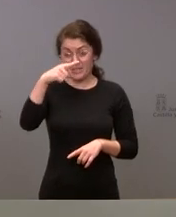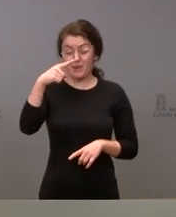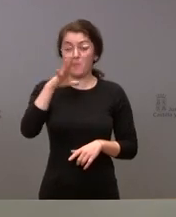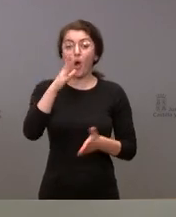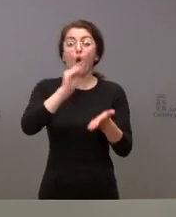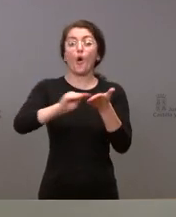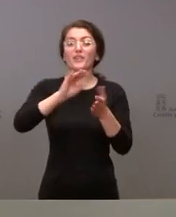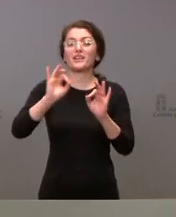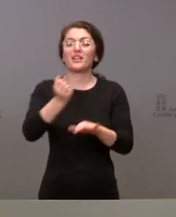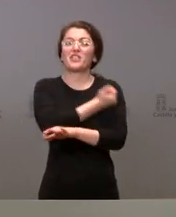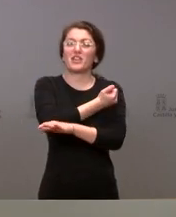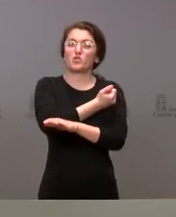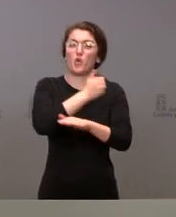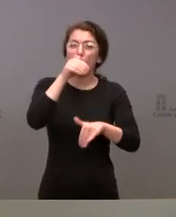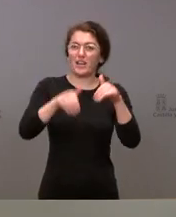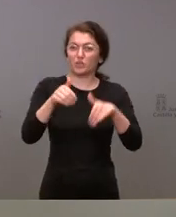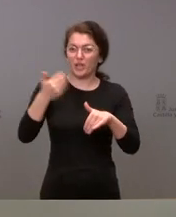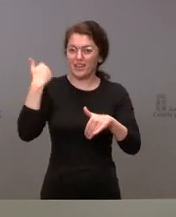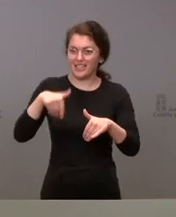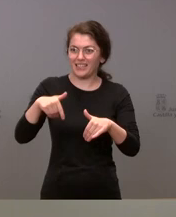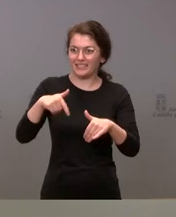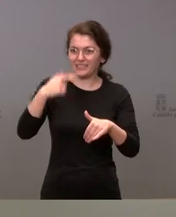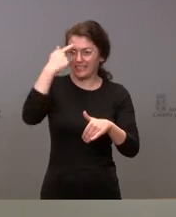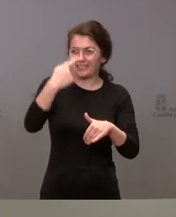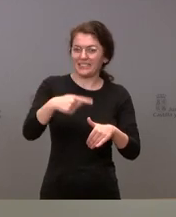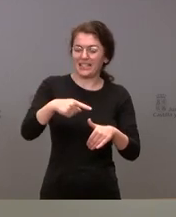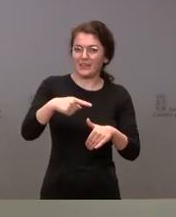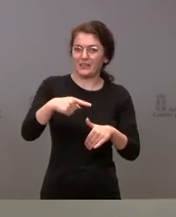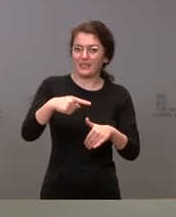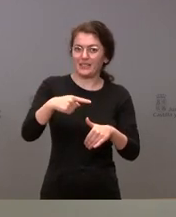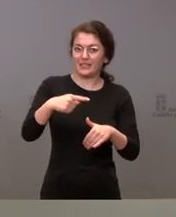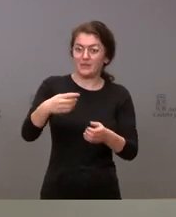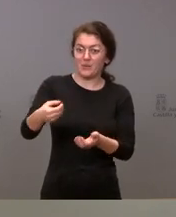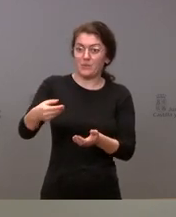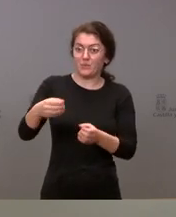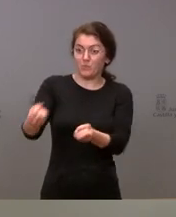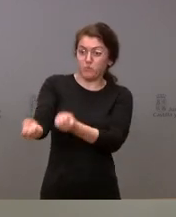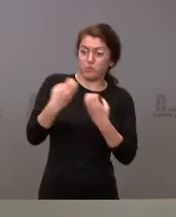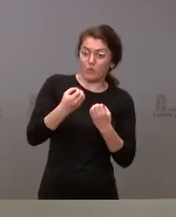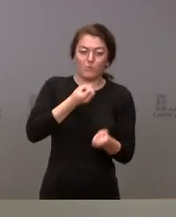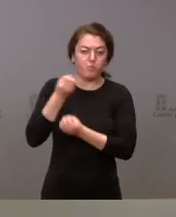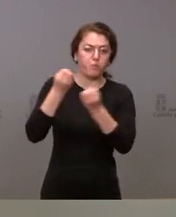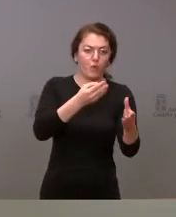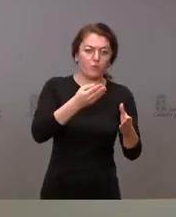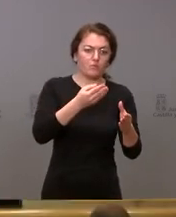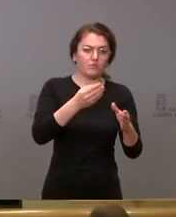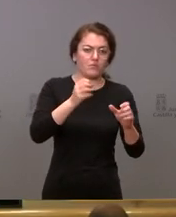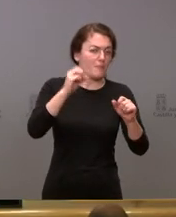electoral inmediatamente lo haríamos público a través de los mecanismos transparentes que tenemos en la página web de las elecciones